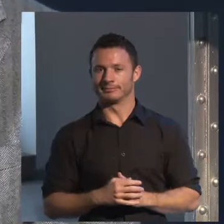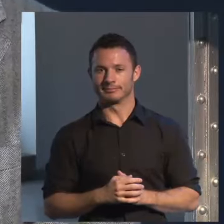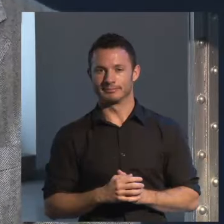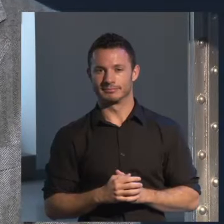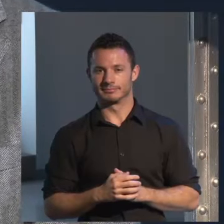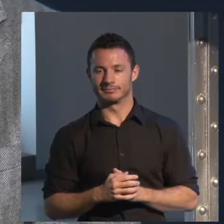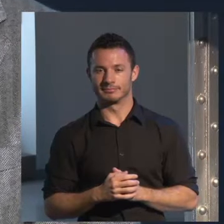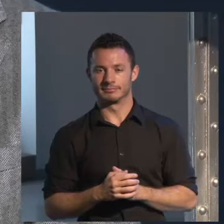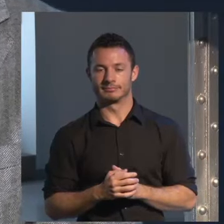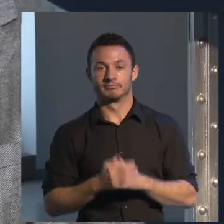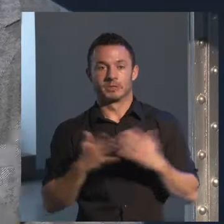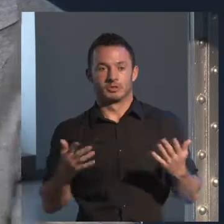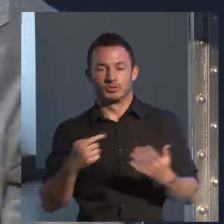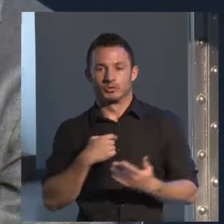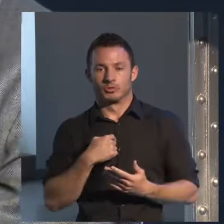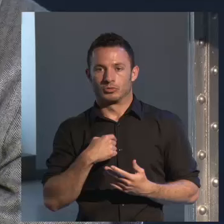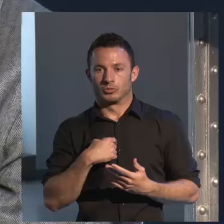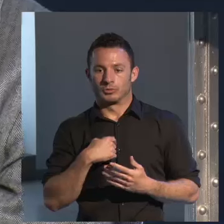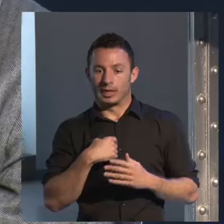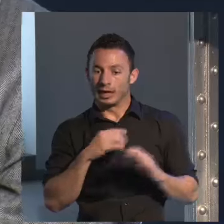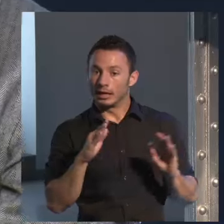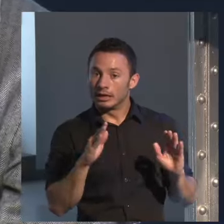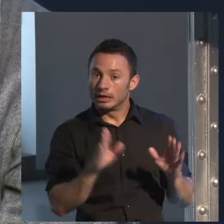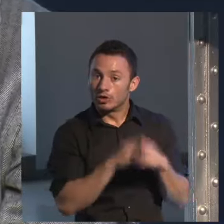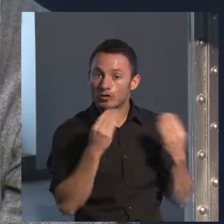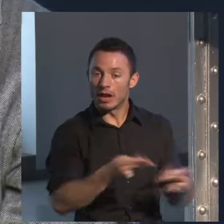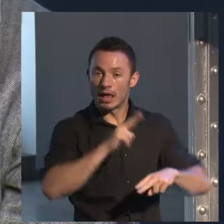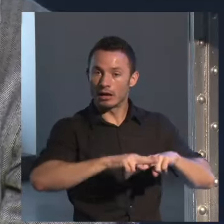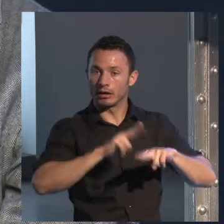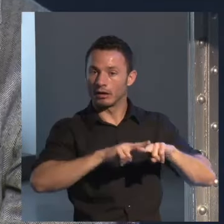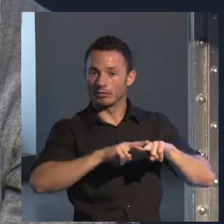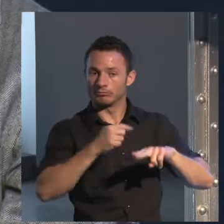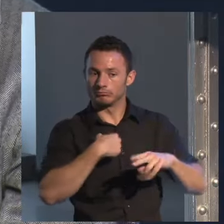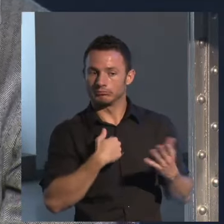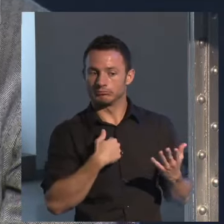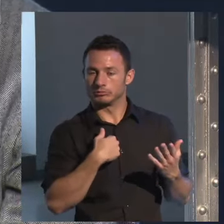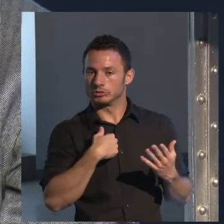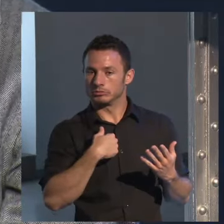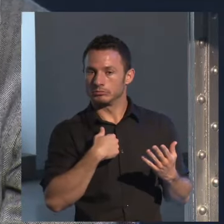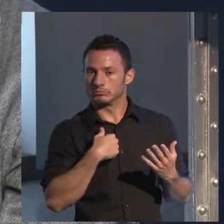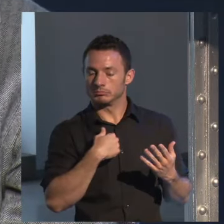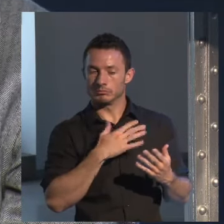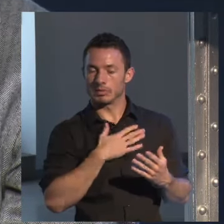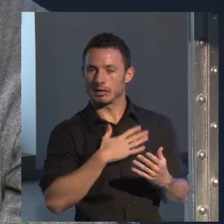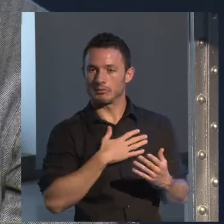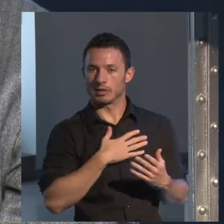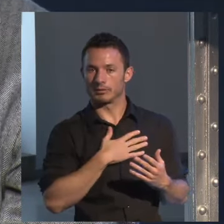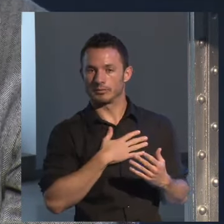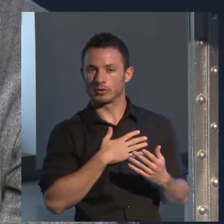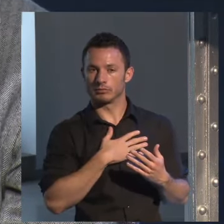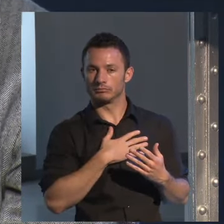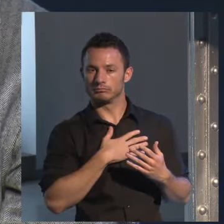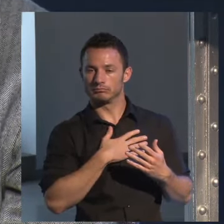Pero yo asumí la novela negra desde el principio con un carácter